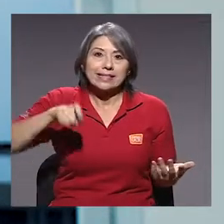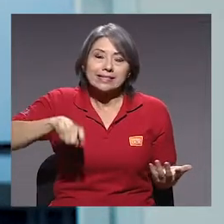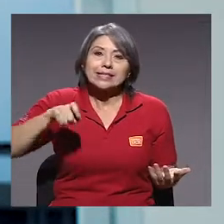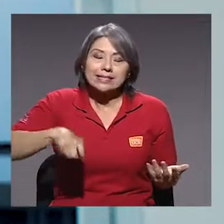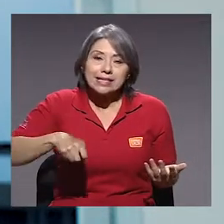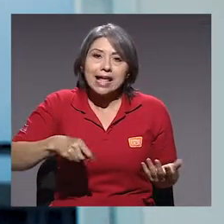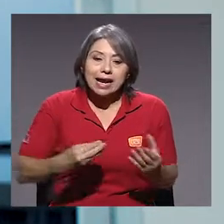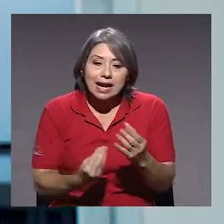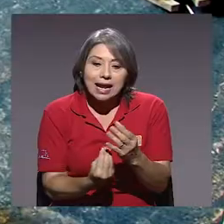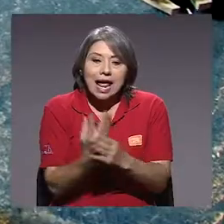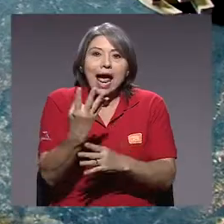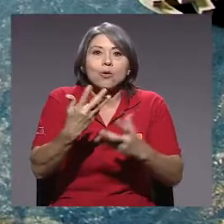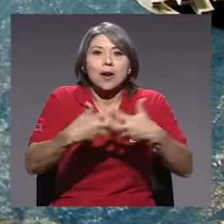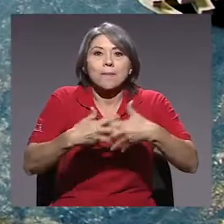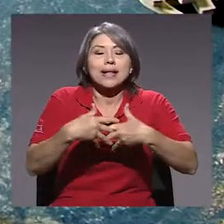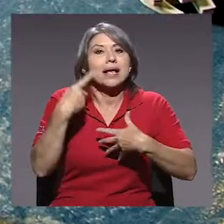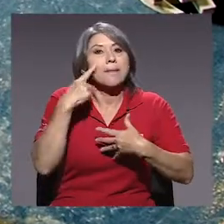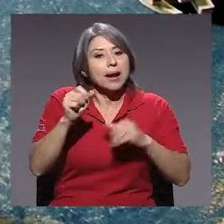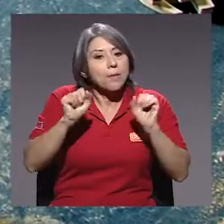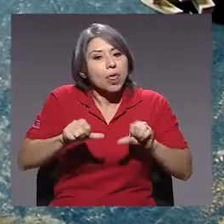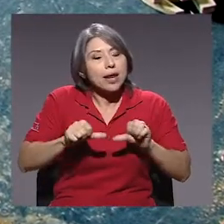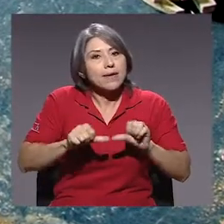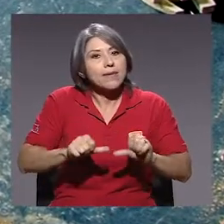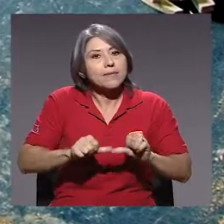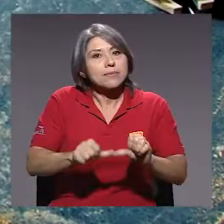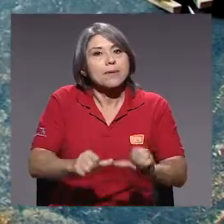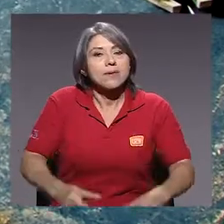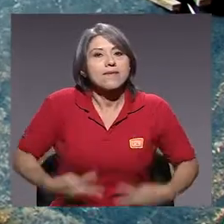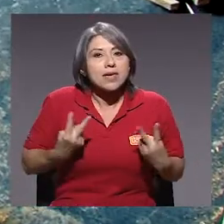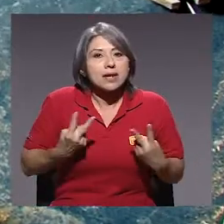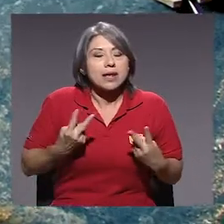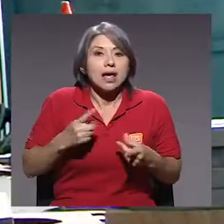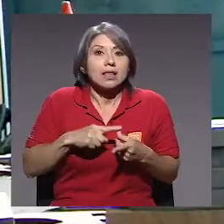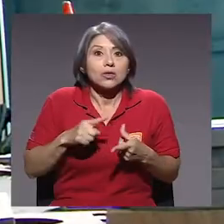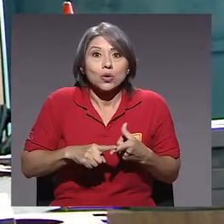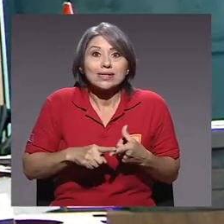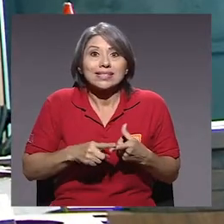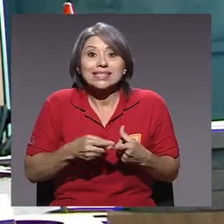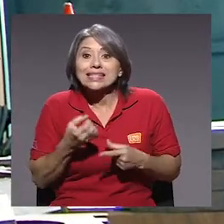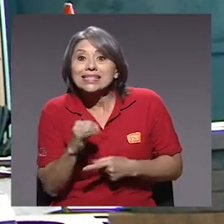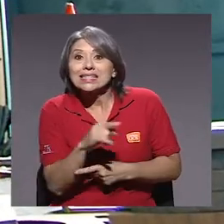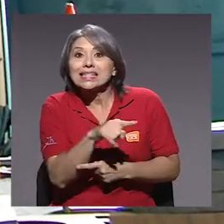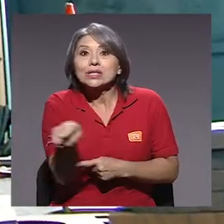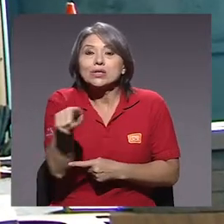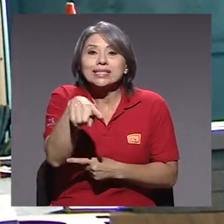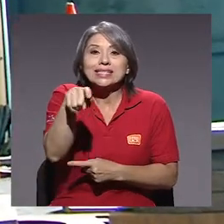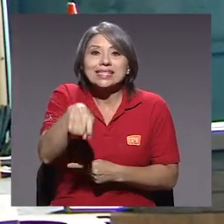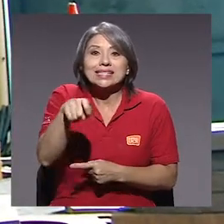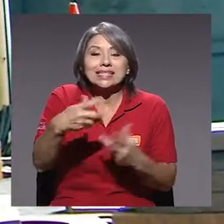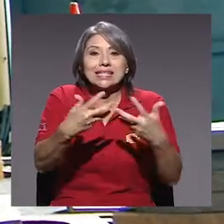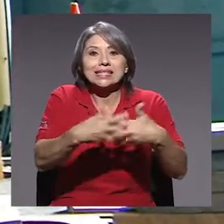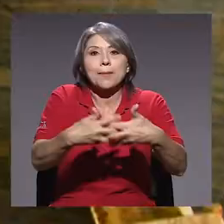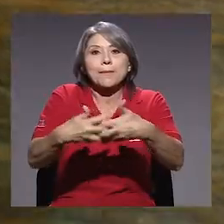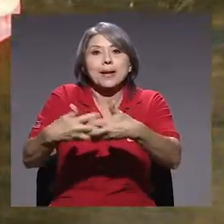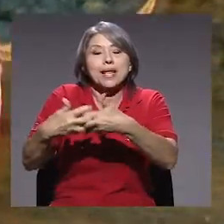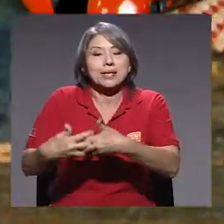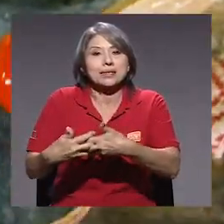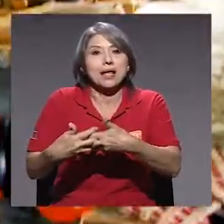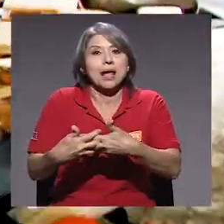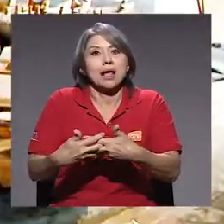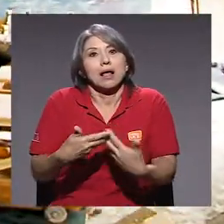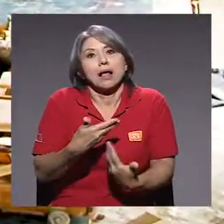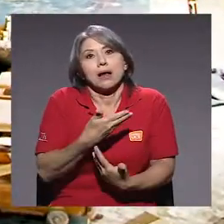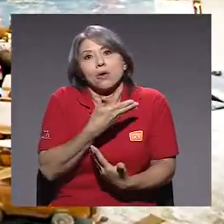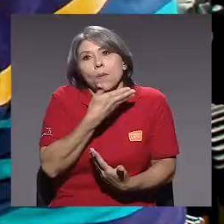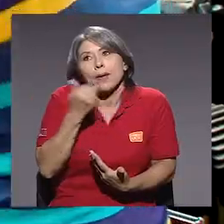Entonces, necesitan crear una empresa, pero para sobrevivir. Entonces, si necesitan esa empresa, lo ideal sería que